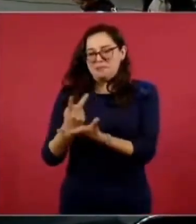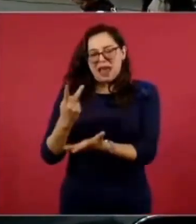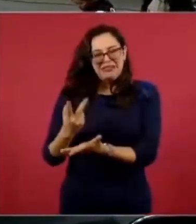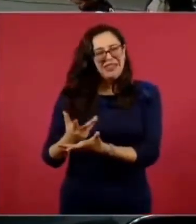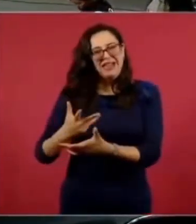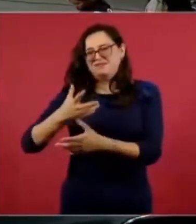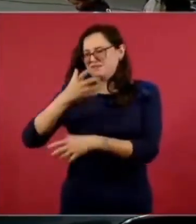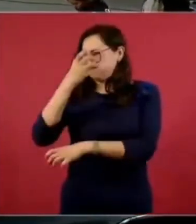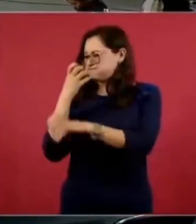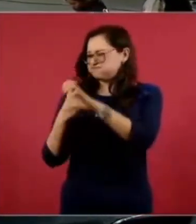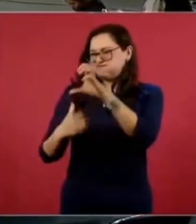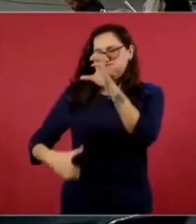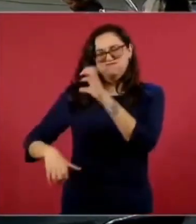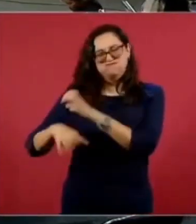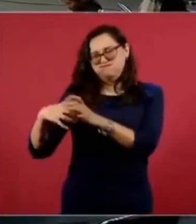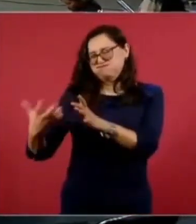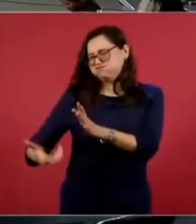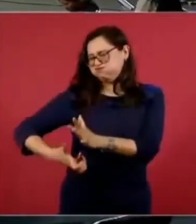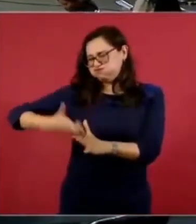pero muchísimo más,